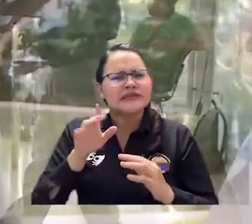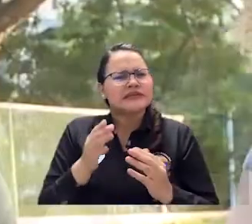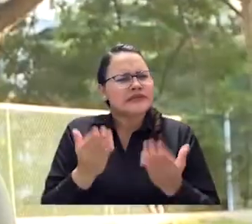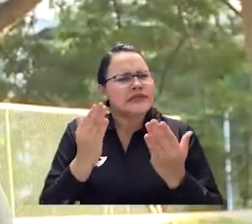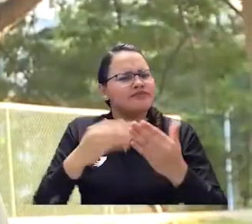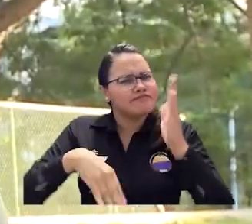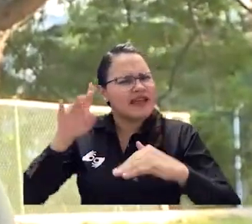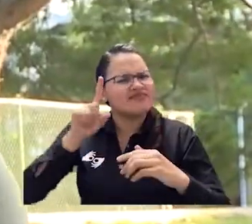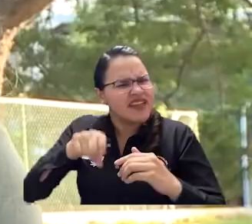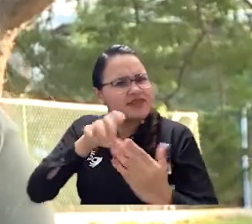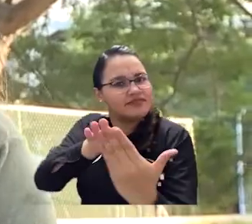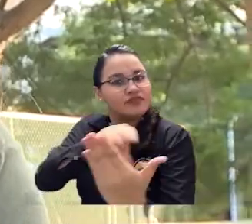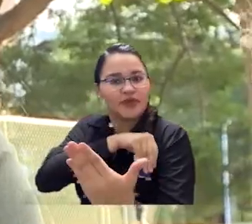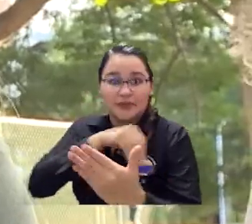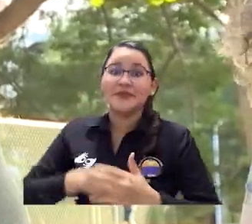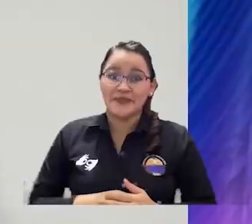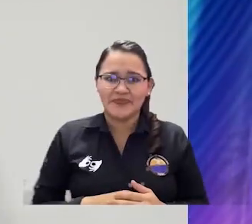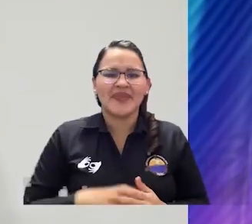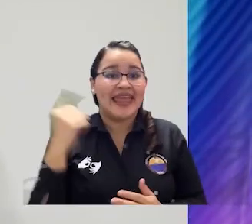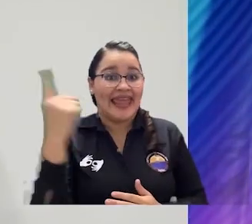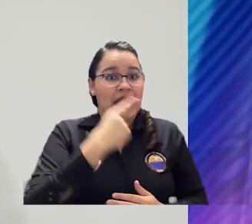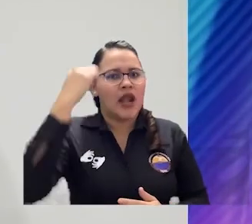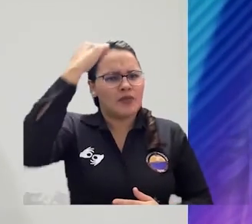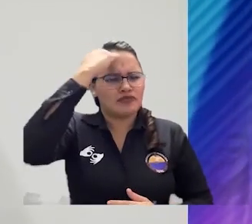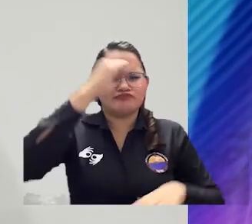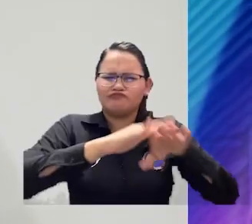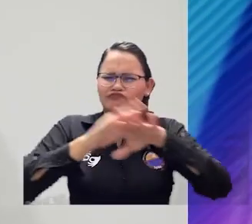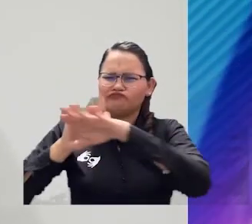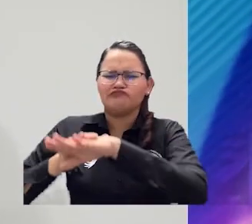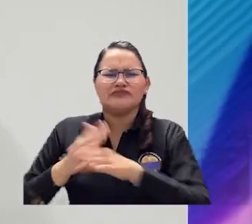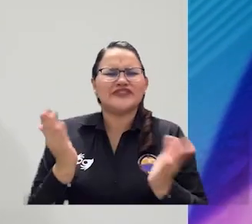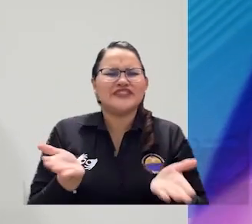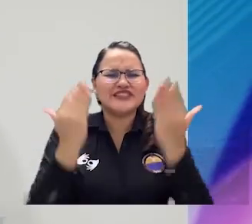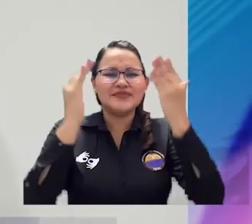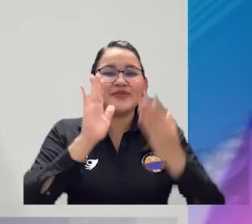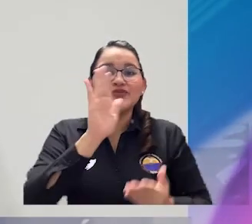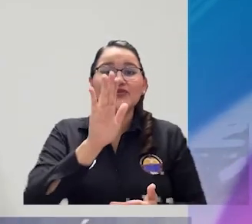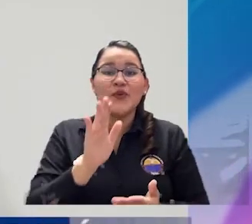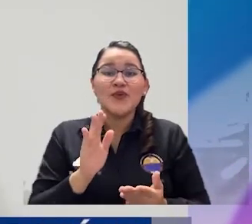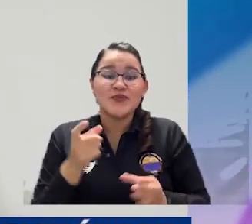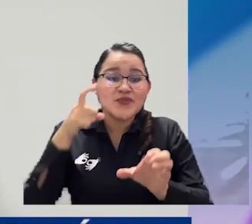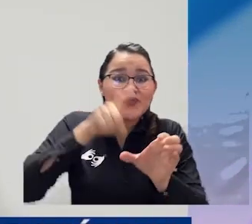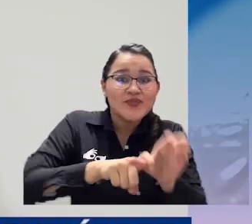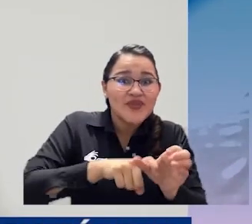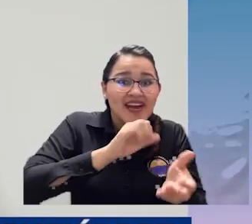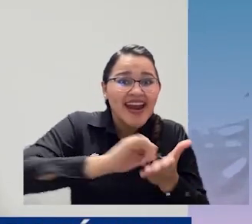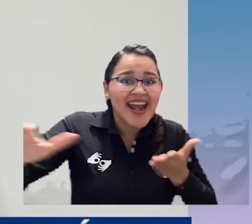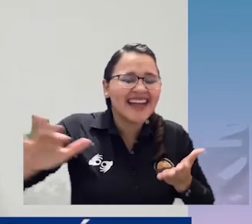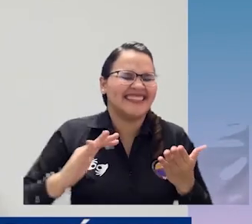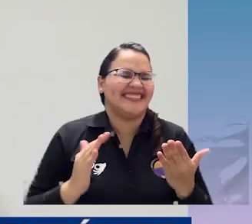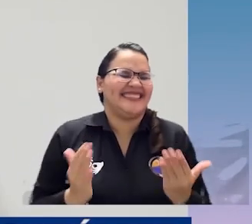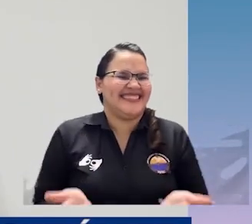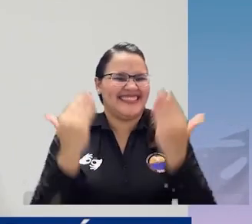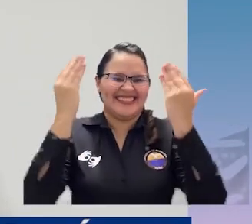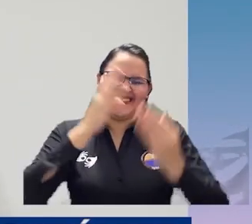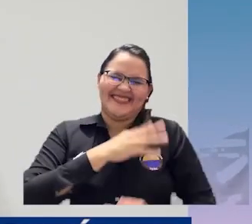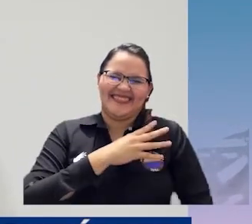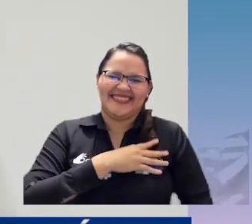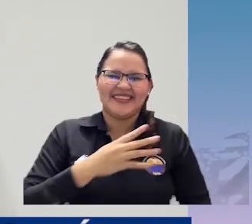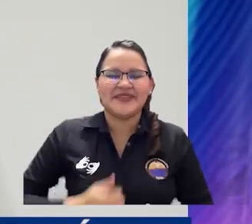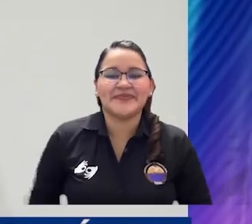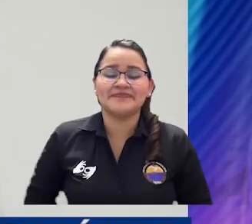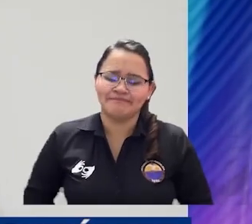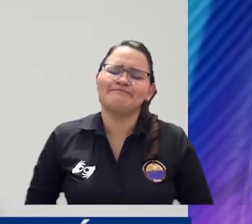matrícula cero para la comunidad estudiantil. Como docentes somos fieles testigos de los esfuerzos que hacen muchos estudiantes y muchas